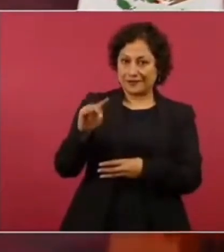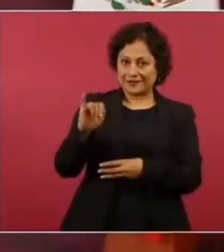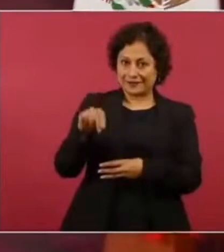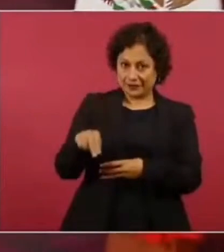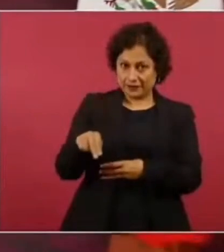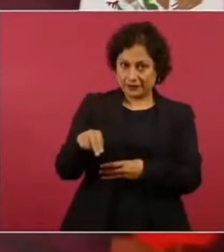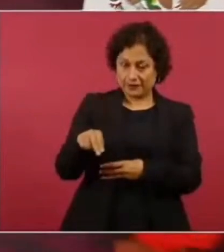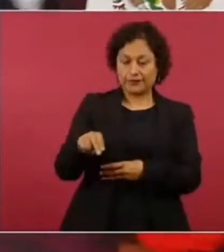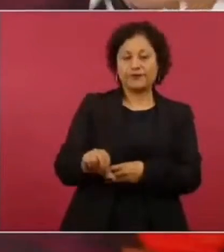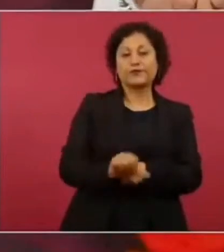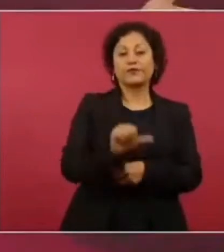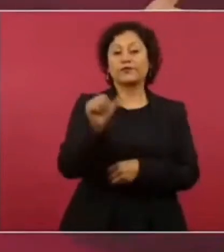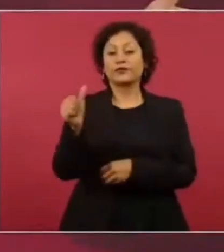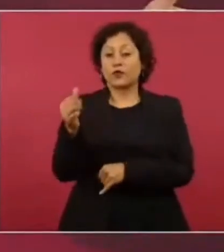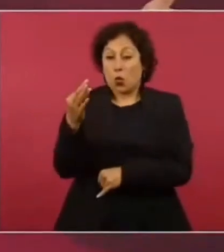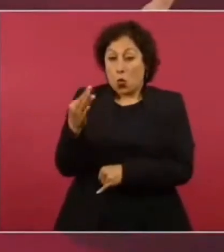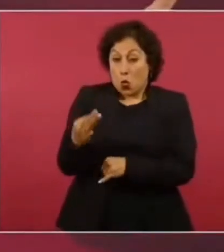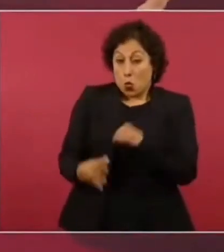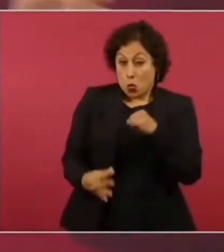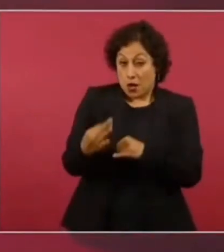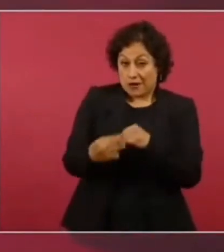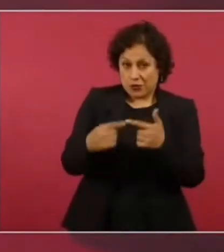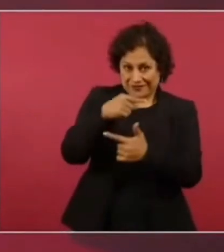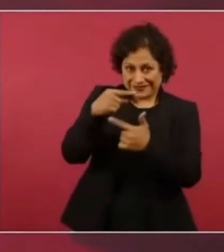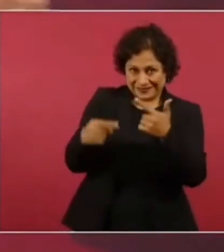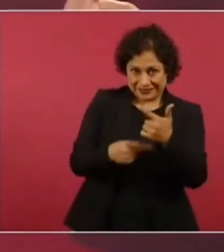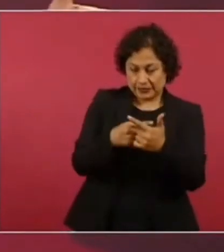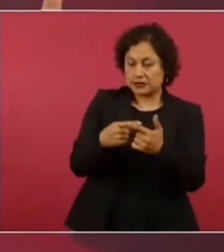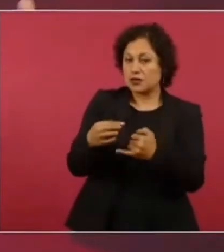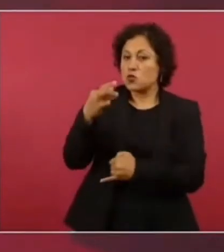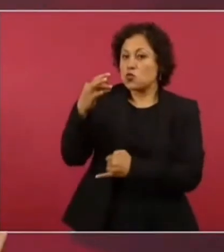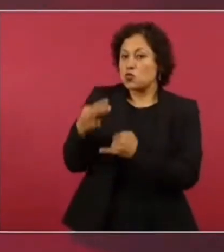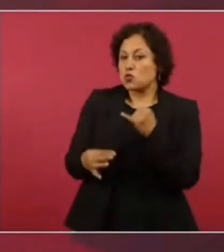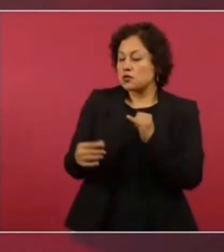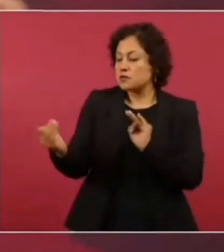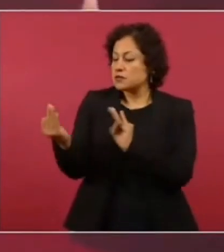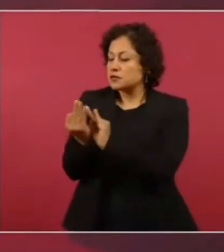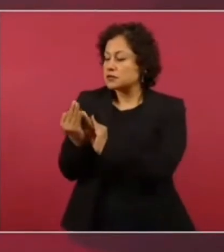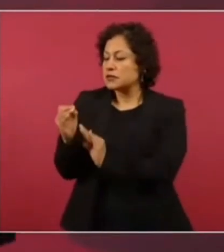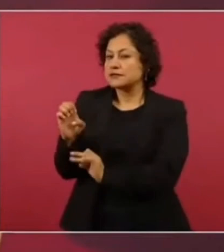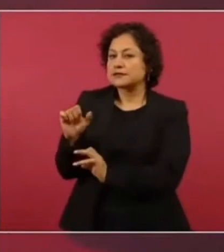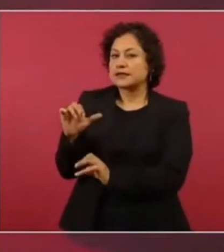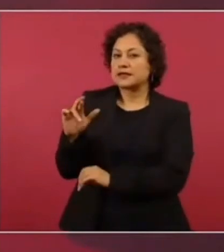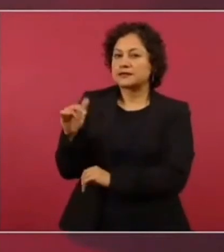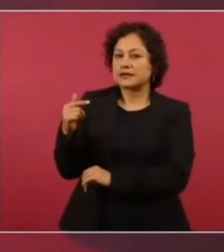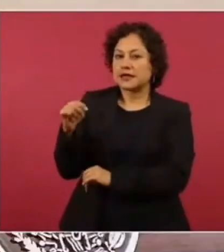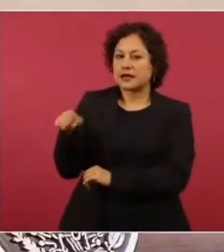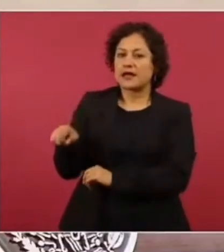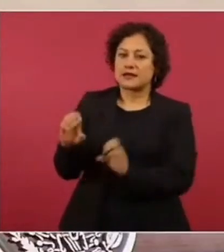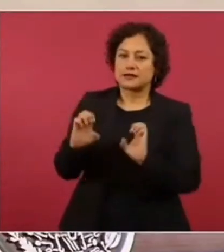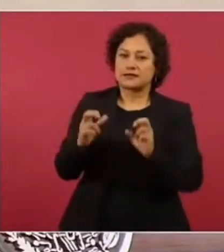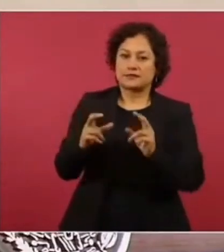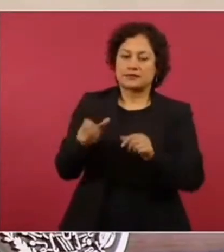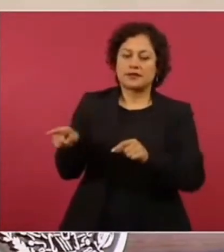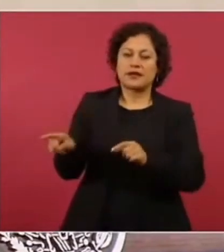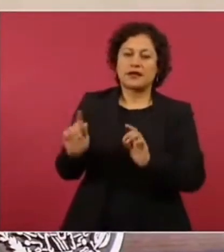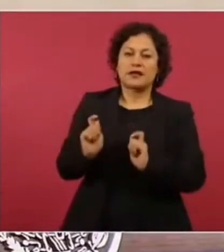Y el último subtramo, ya llegando a Escárcega, ya en Campeche, Laida.